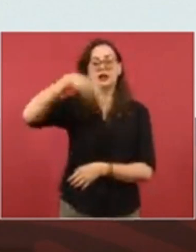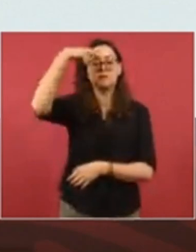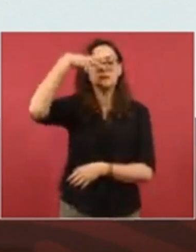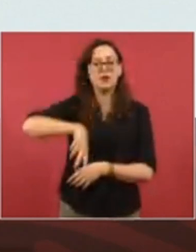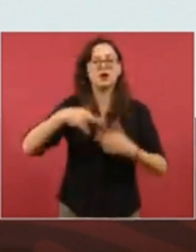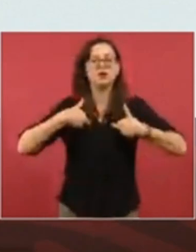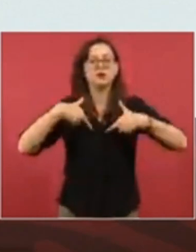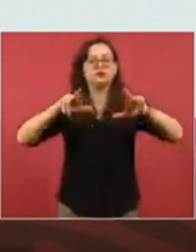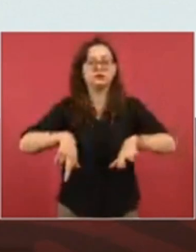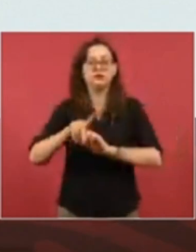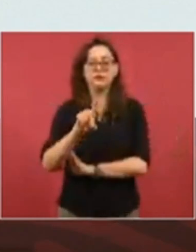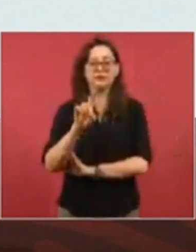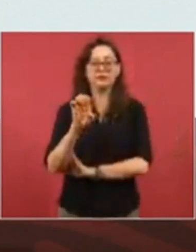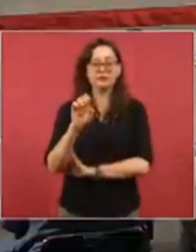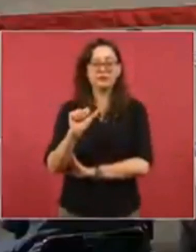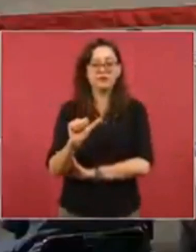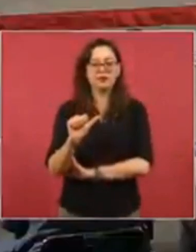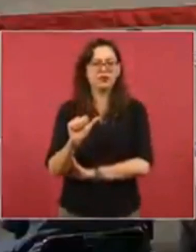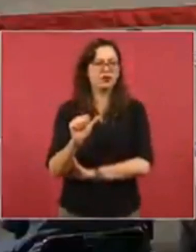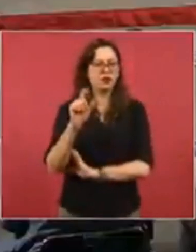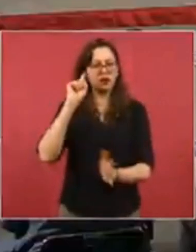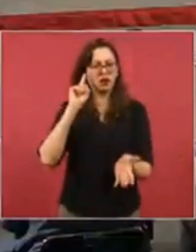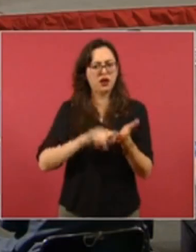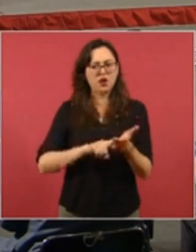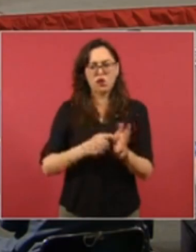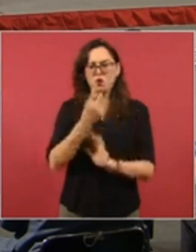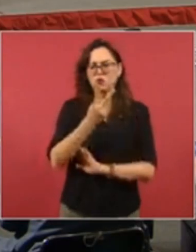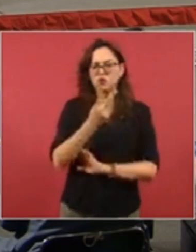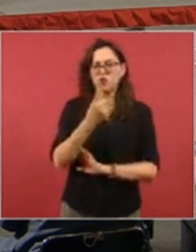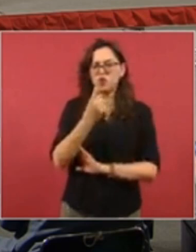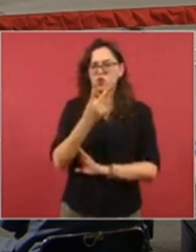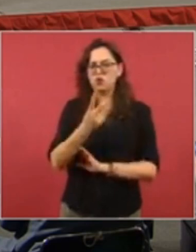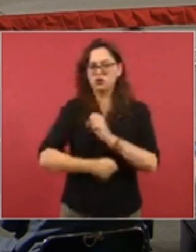que tardó como un año o dos años de jefe de la DEA